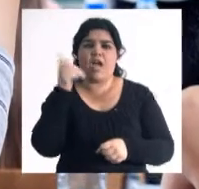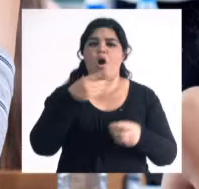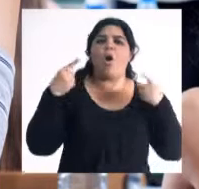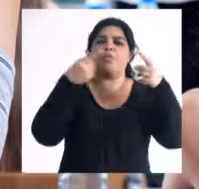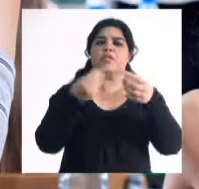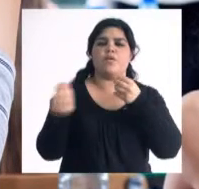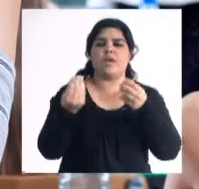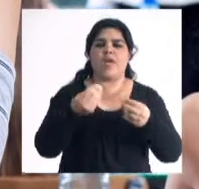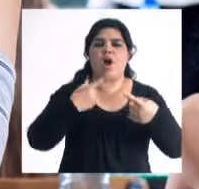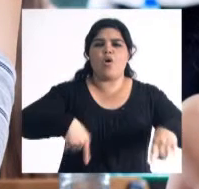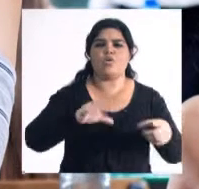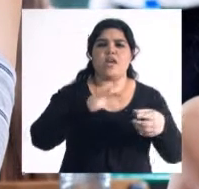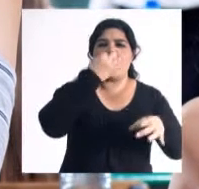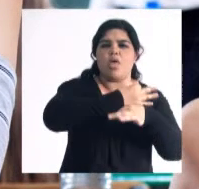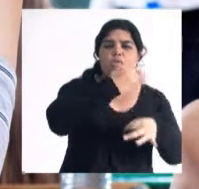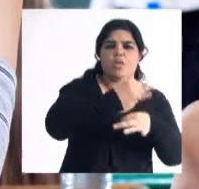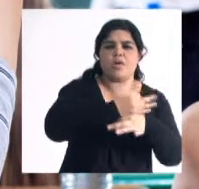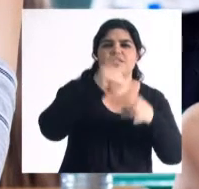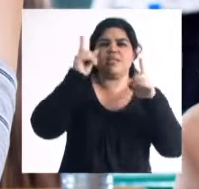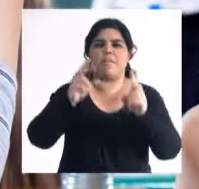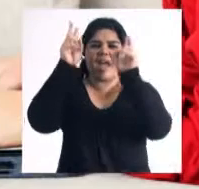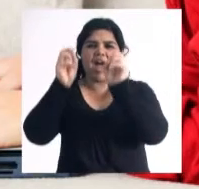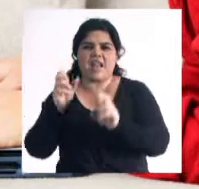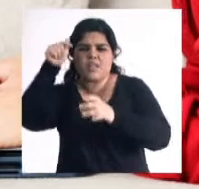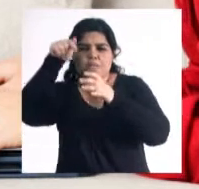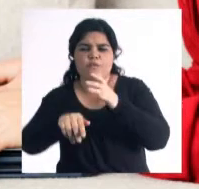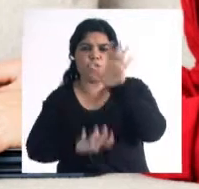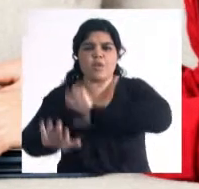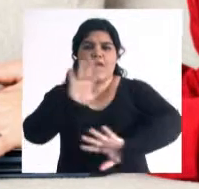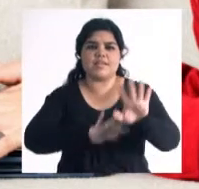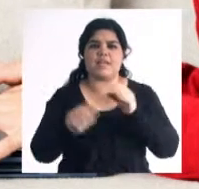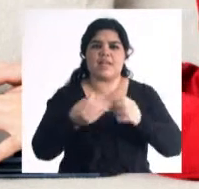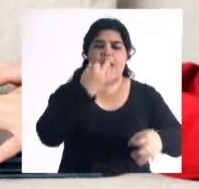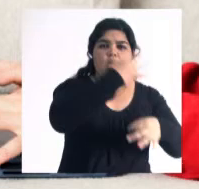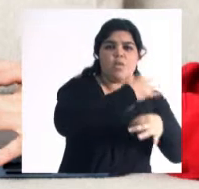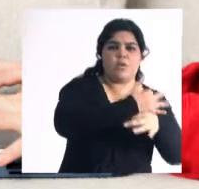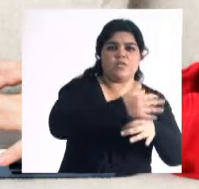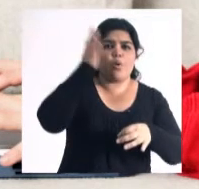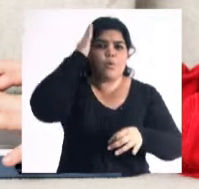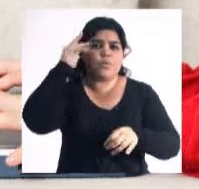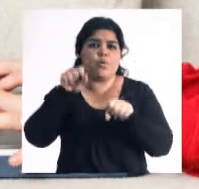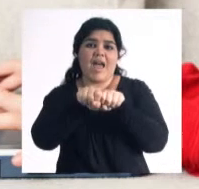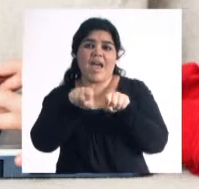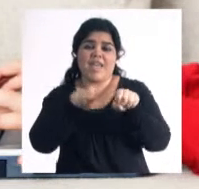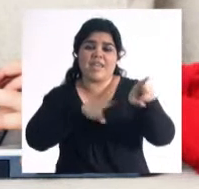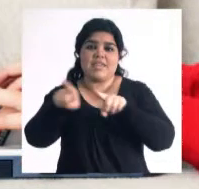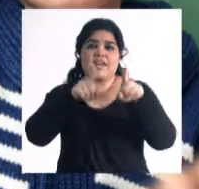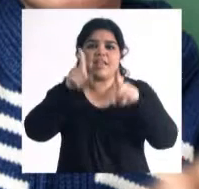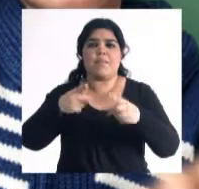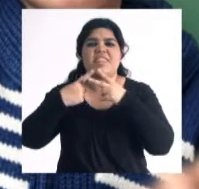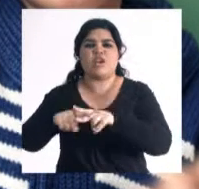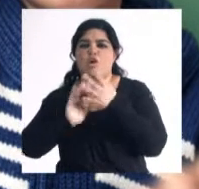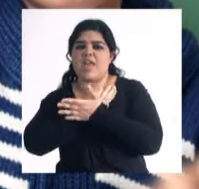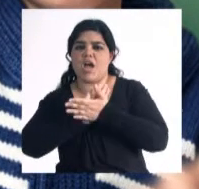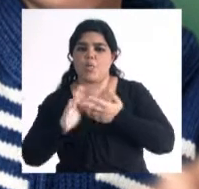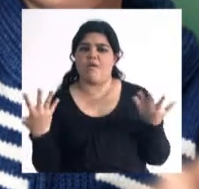explorar la innovación en la educación y profundizar el análisis de la relación entre educación, culturas digitales y nuevas